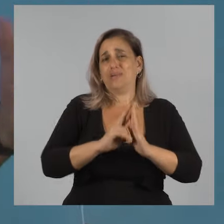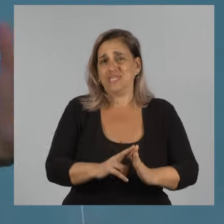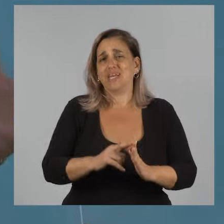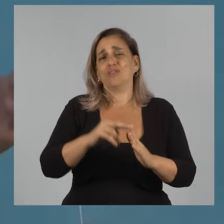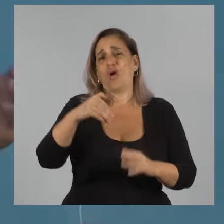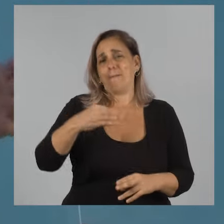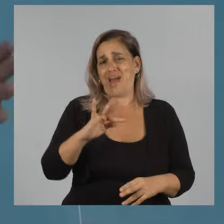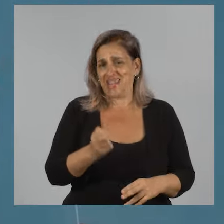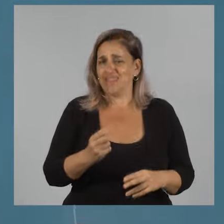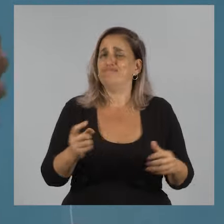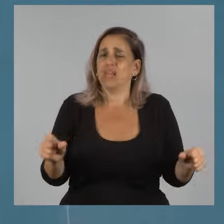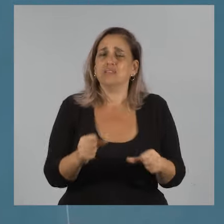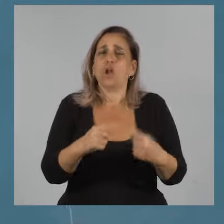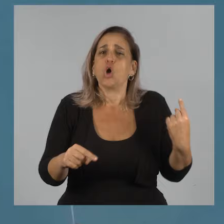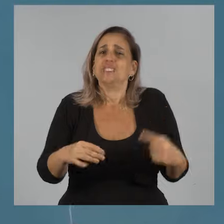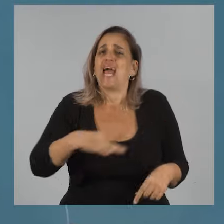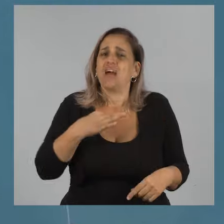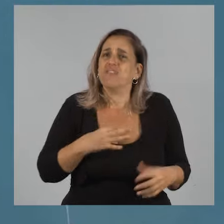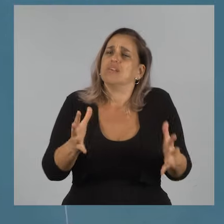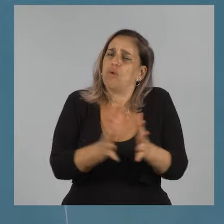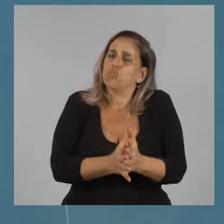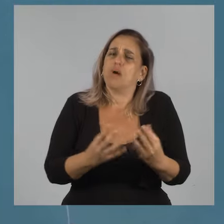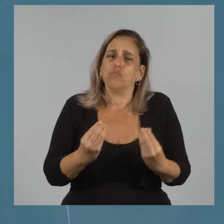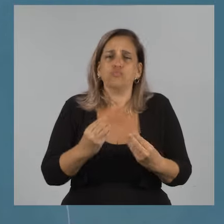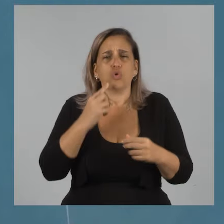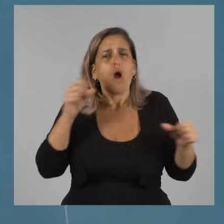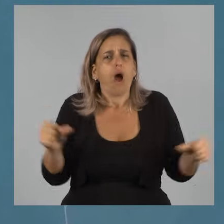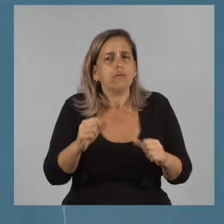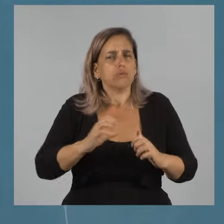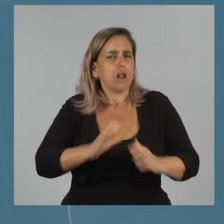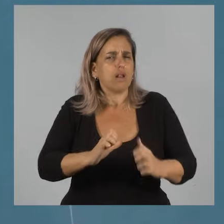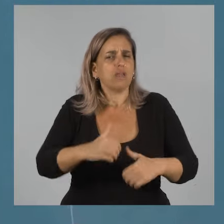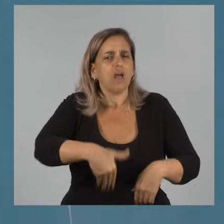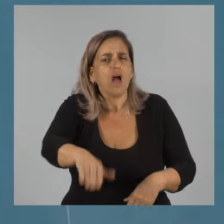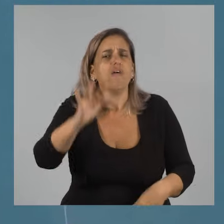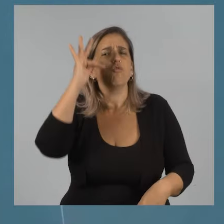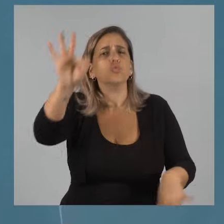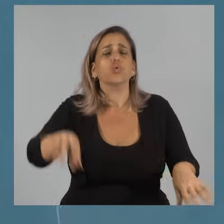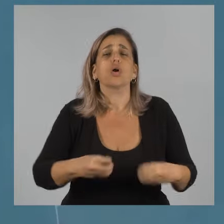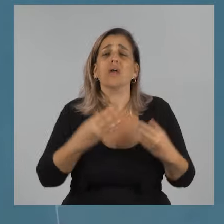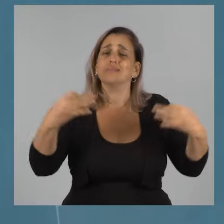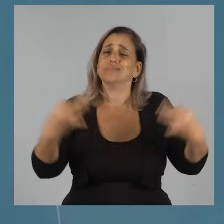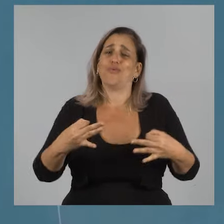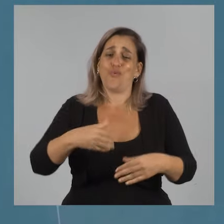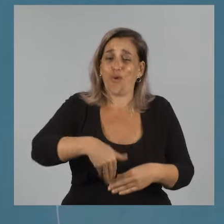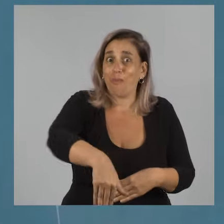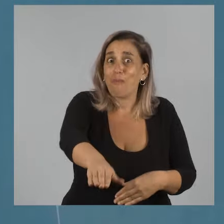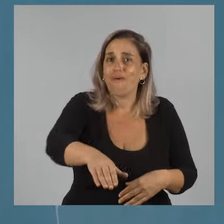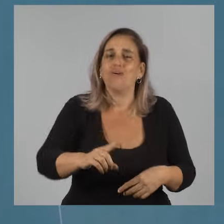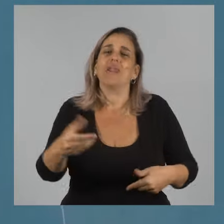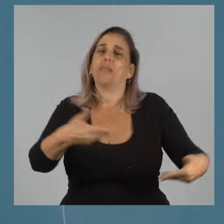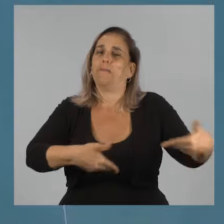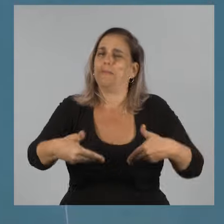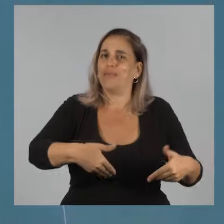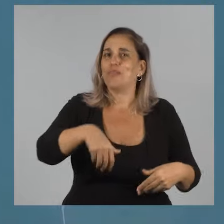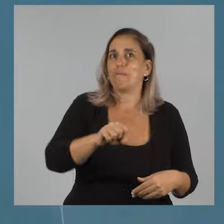esas cosas en la vida que es como que se junta mucho, se aprieta y tiene una energía hacia adelante que estoy seguro que en pocos años van a